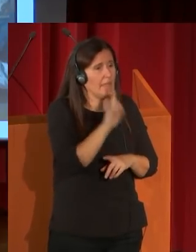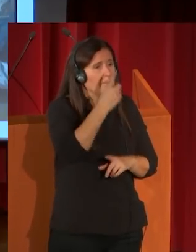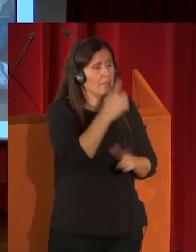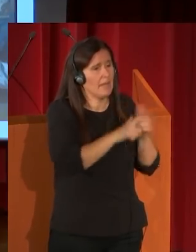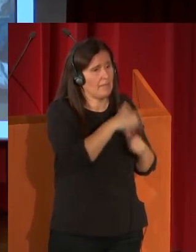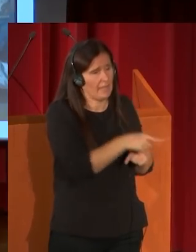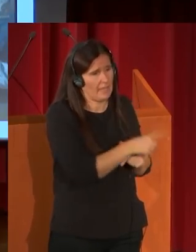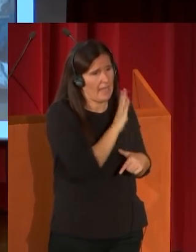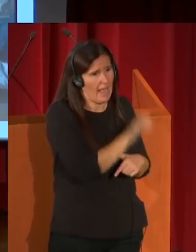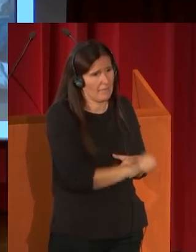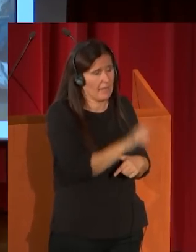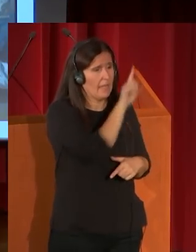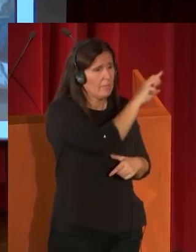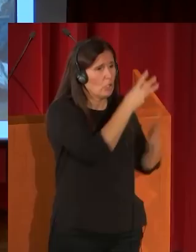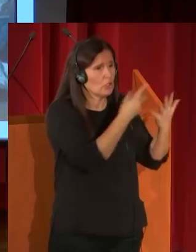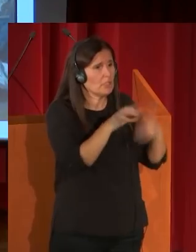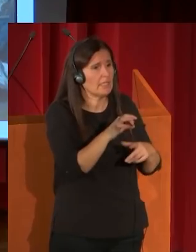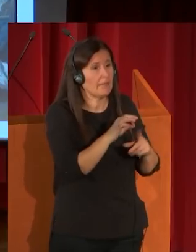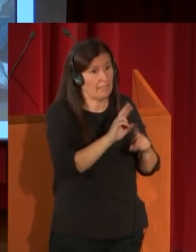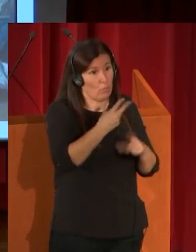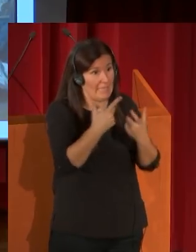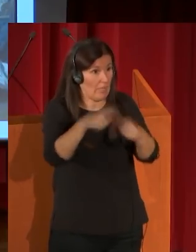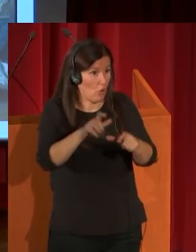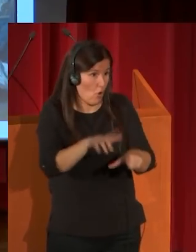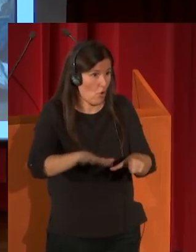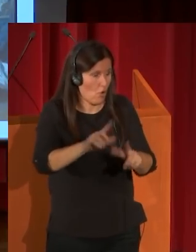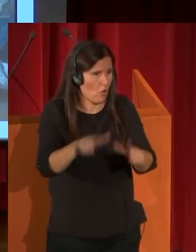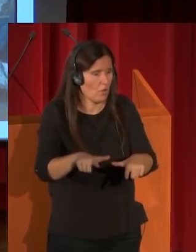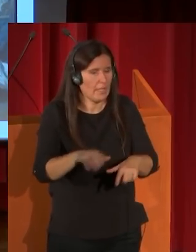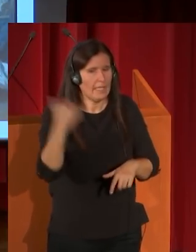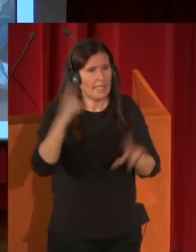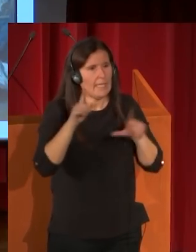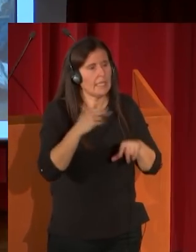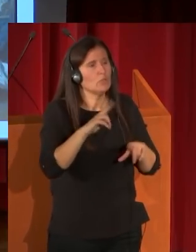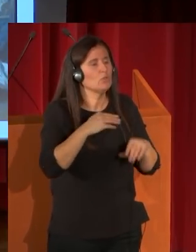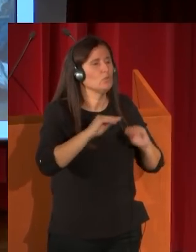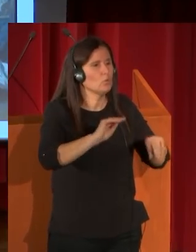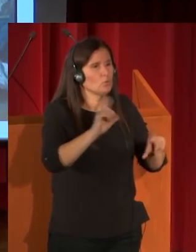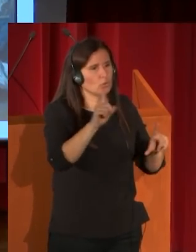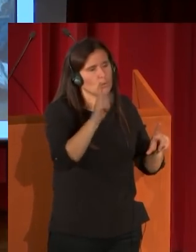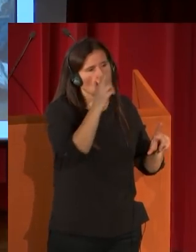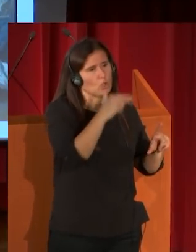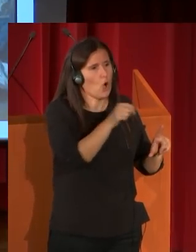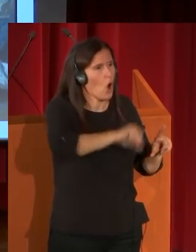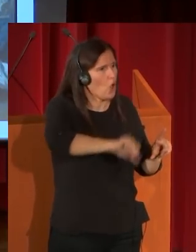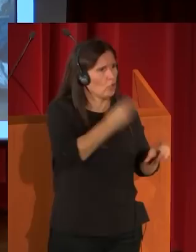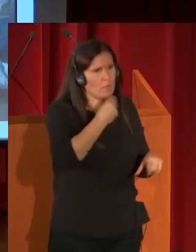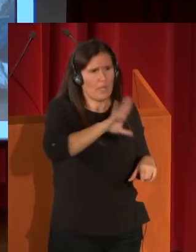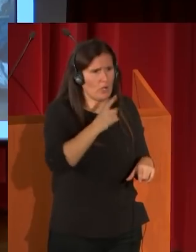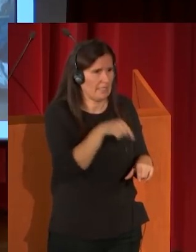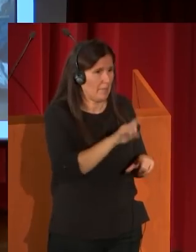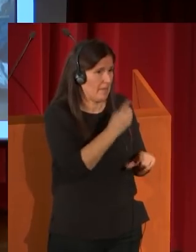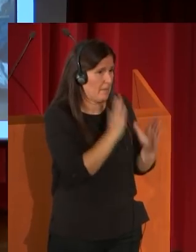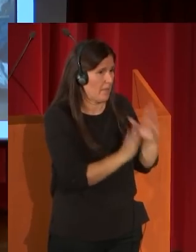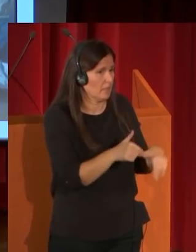1860 y al que dedicamos la segunda sección. Esta obra es uno de sus óleos mejores desde el primer momento en Roma